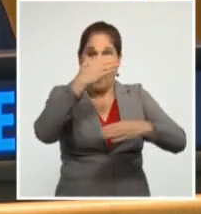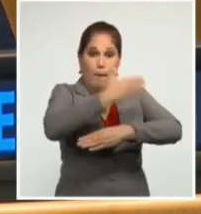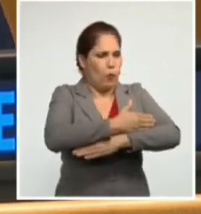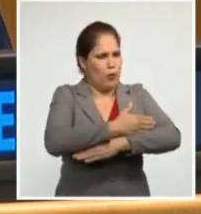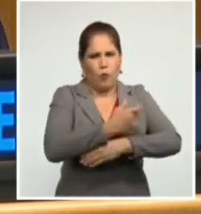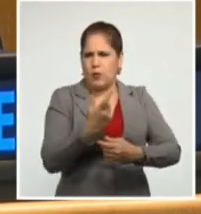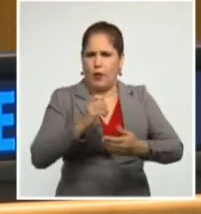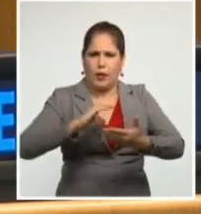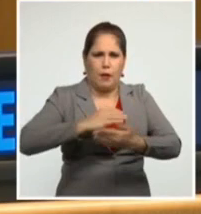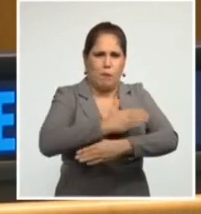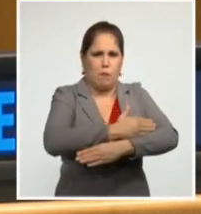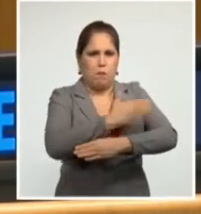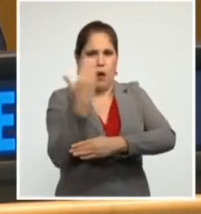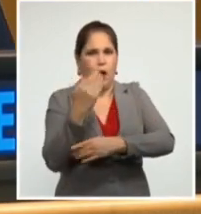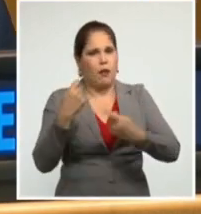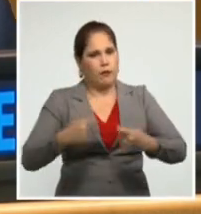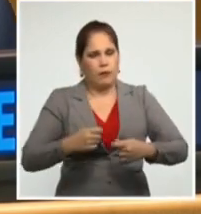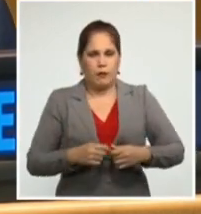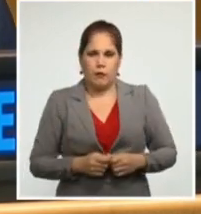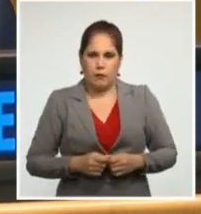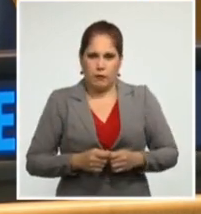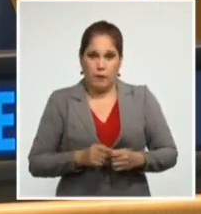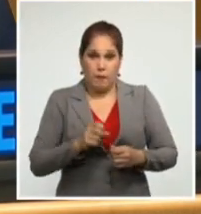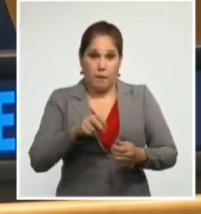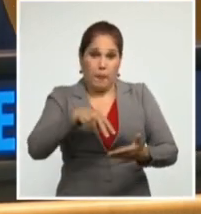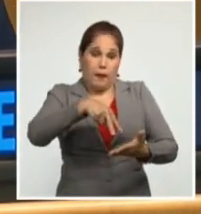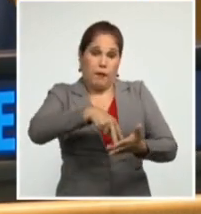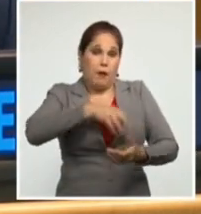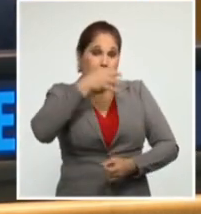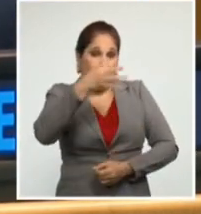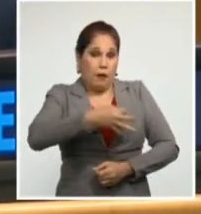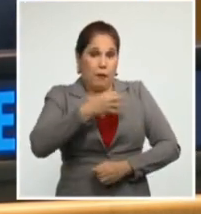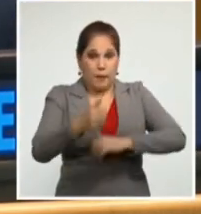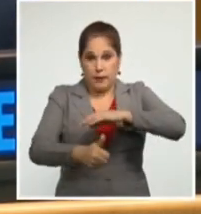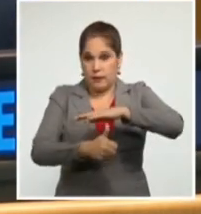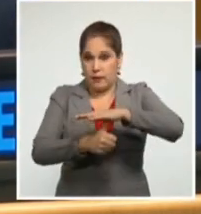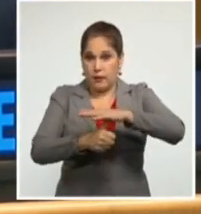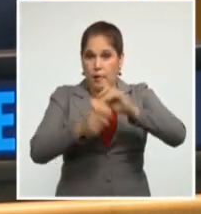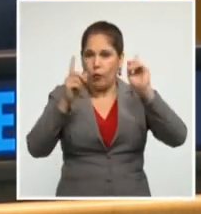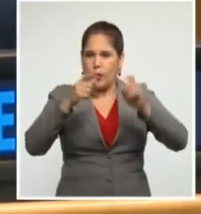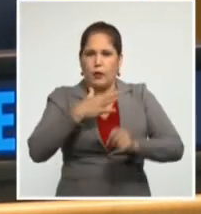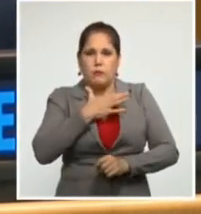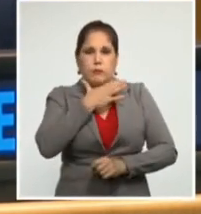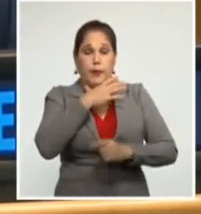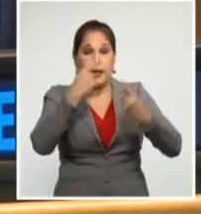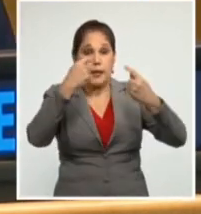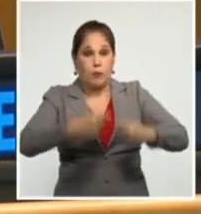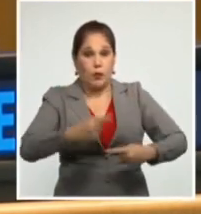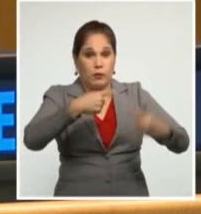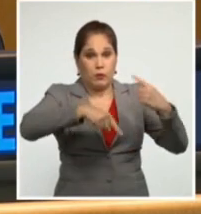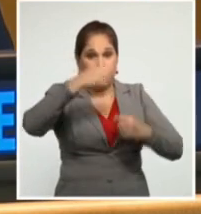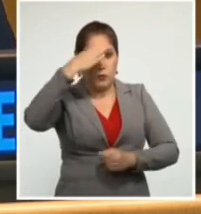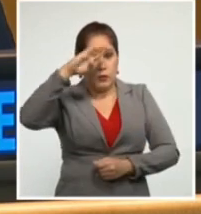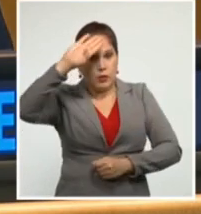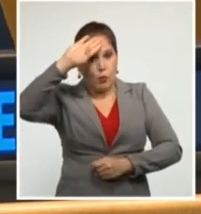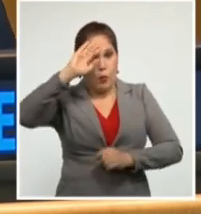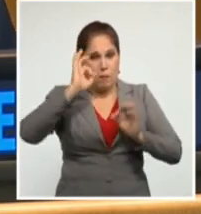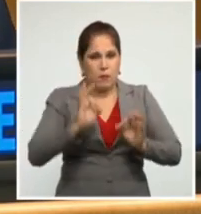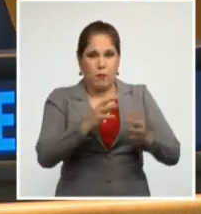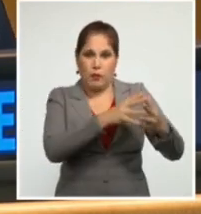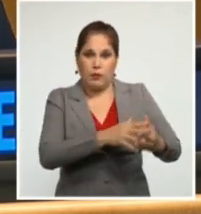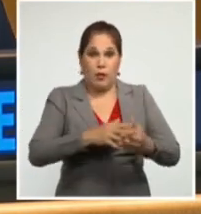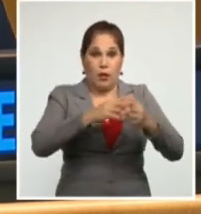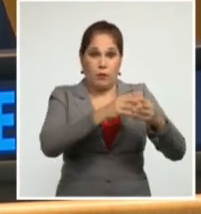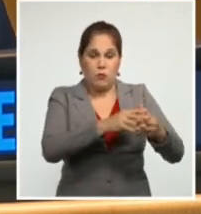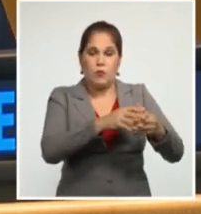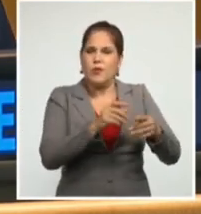Unidos. Señor Presidente, la política de asfixia impuesta contra Cuba por los Estados Unidos representa